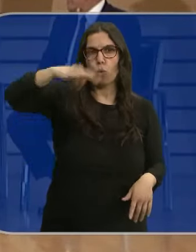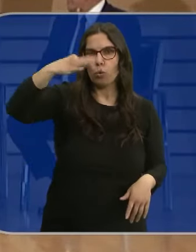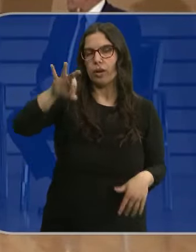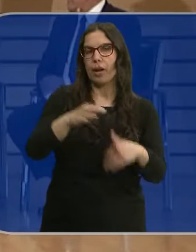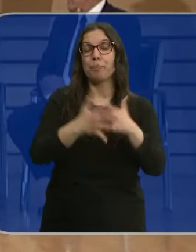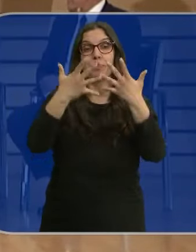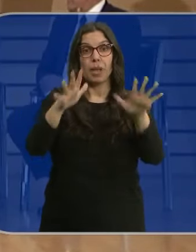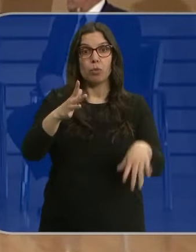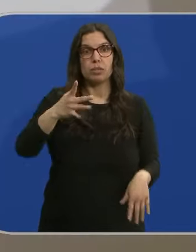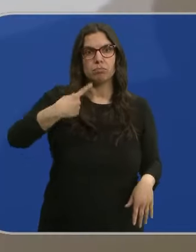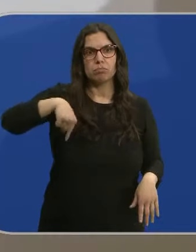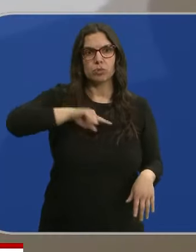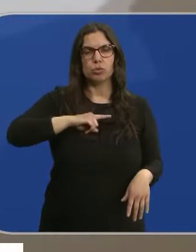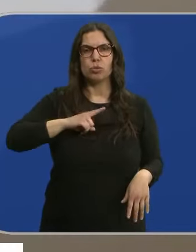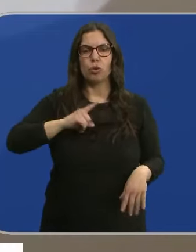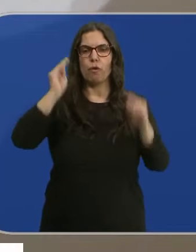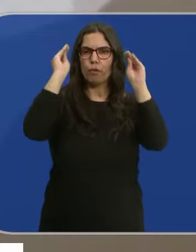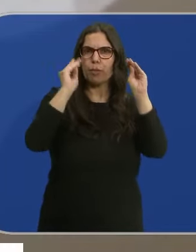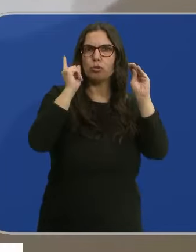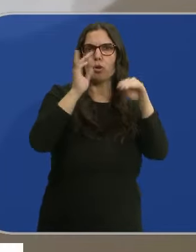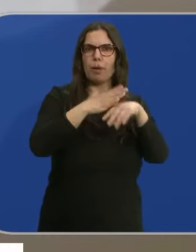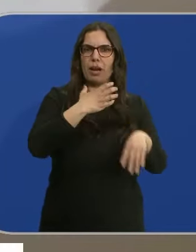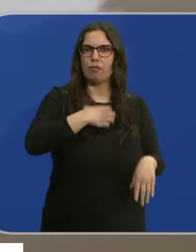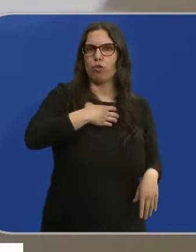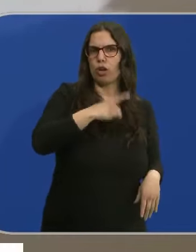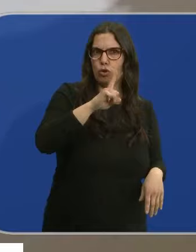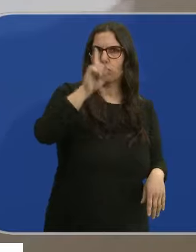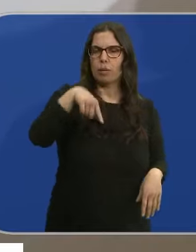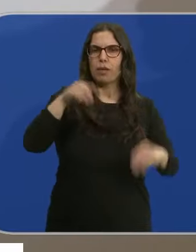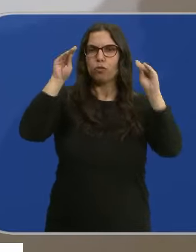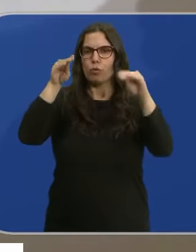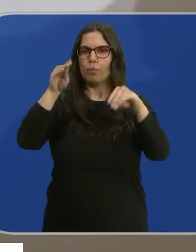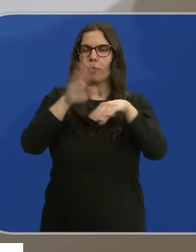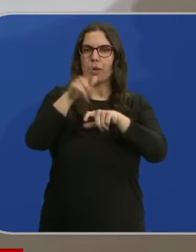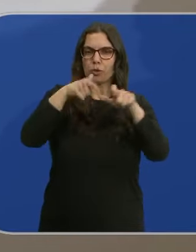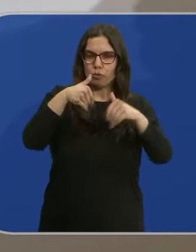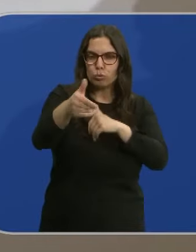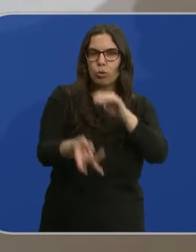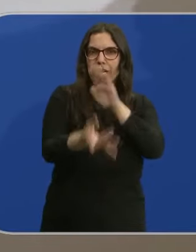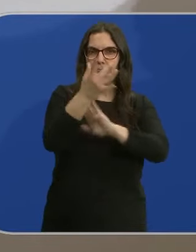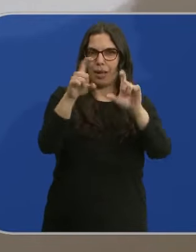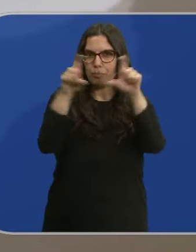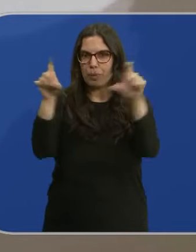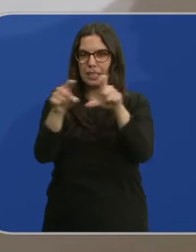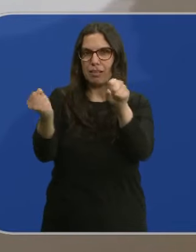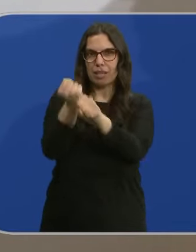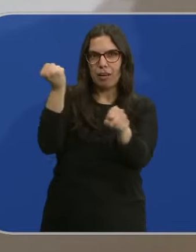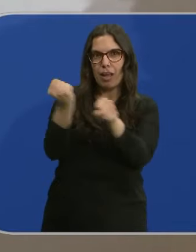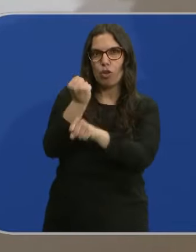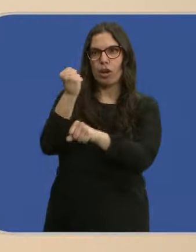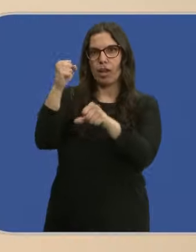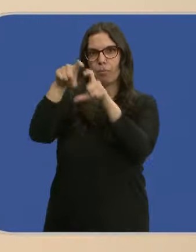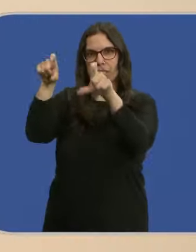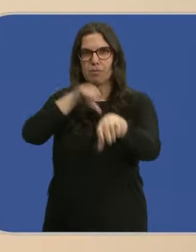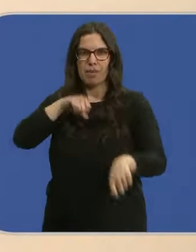así, en nuestra comunidad... No solo formamos empleados públicos, formamos también emprendedores, empresarios, trabajadores de la